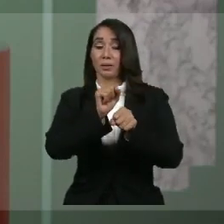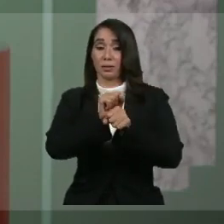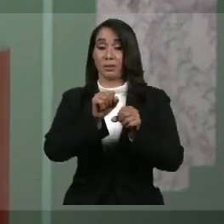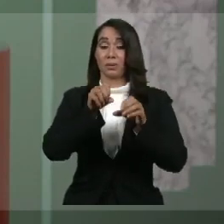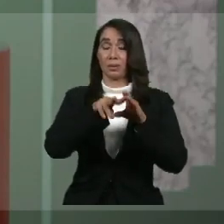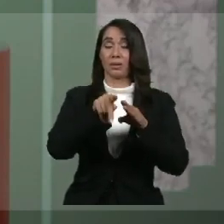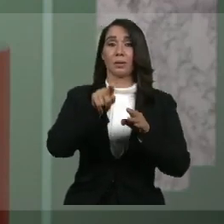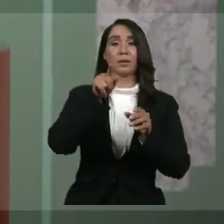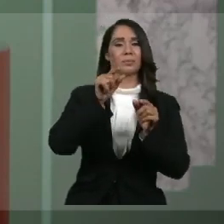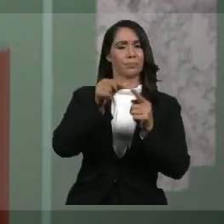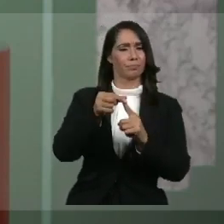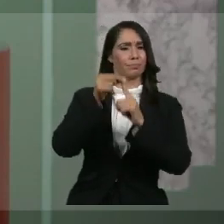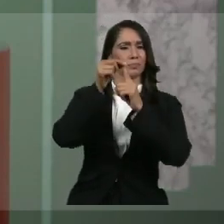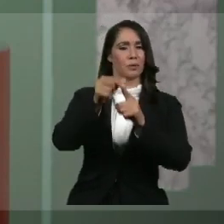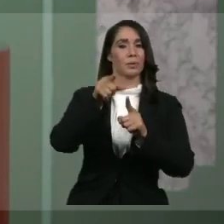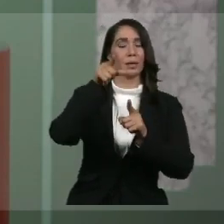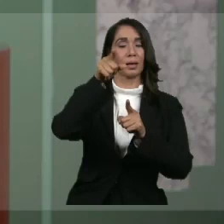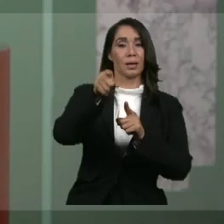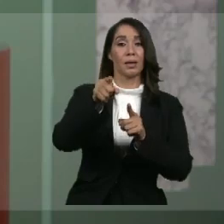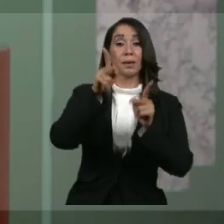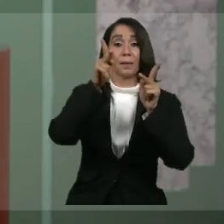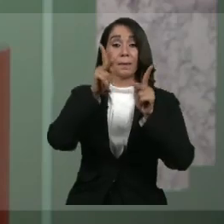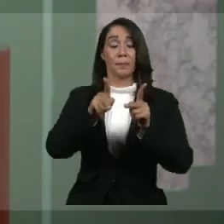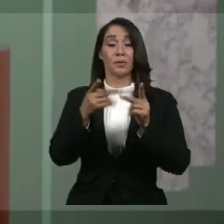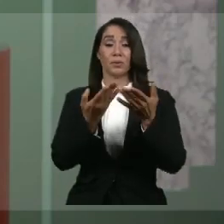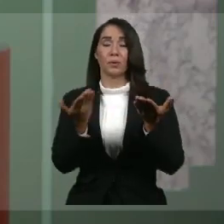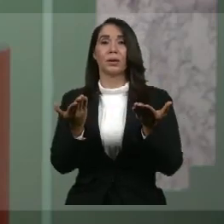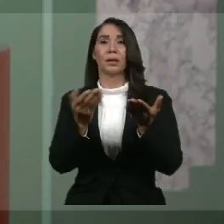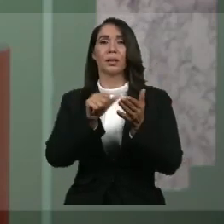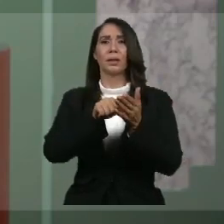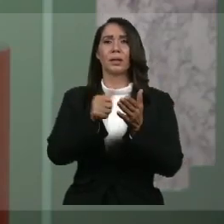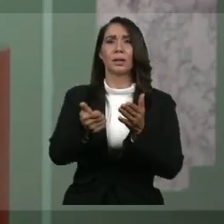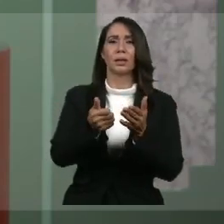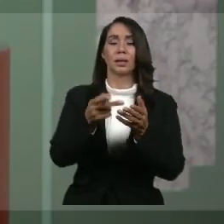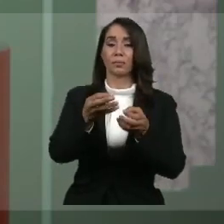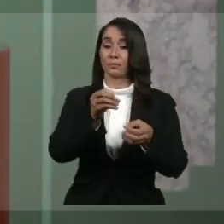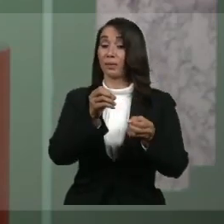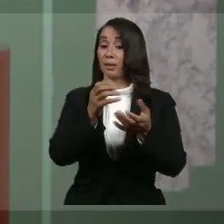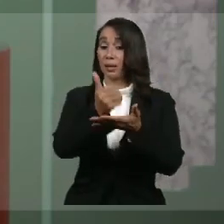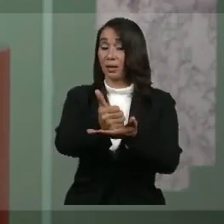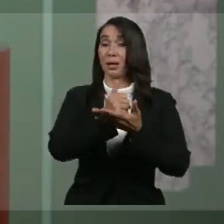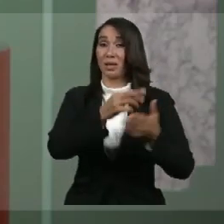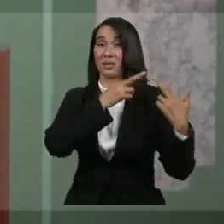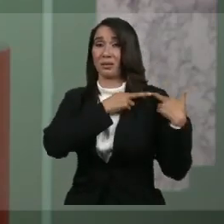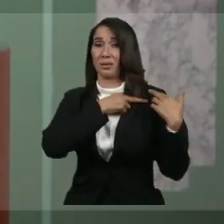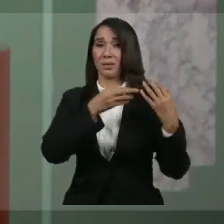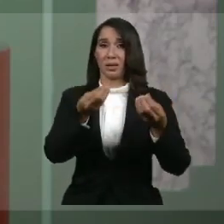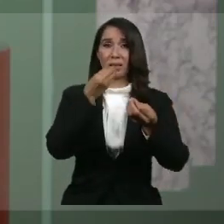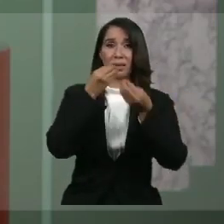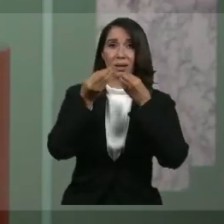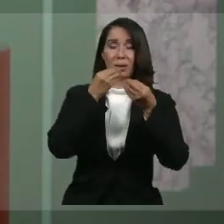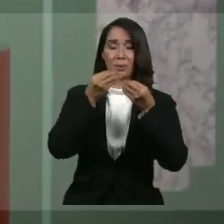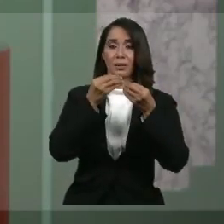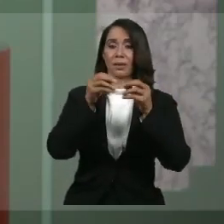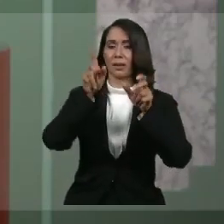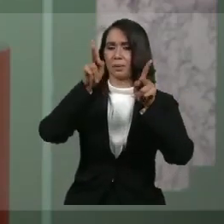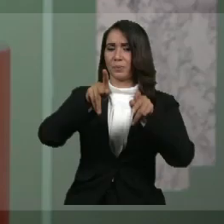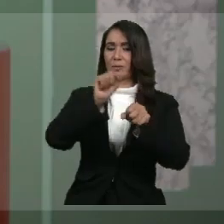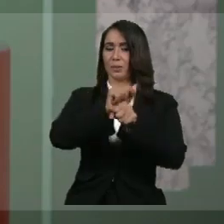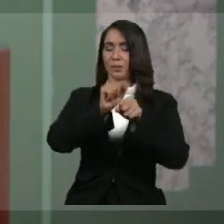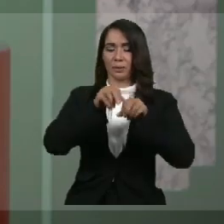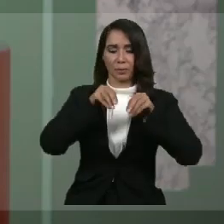aquellos que tienen en sus manos garantizar la seguridad alimentaria de la población a nuestros productores